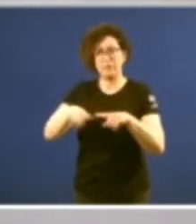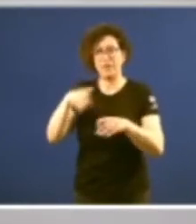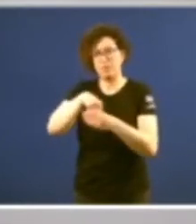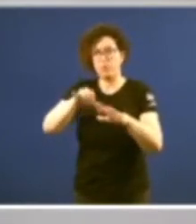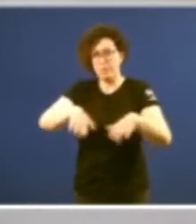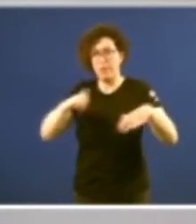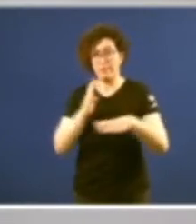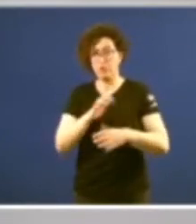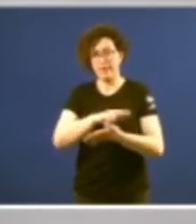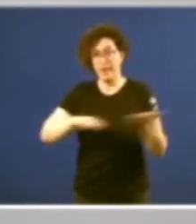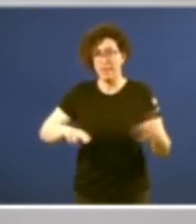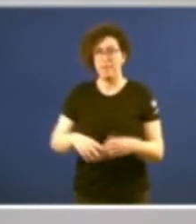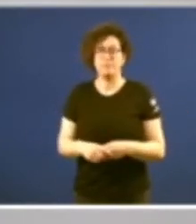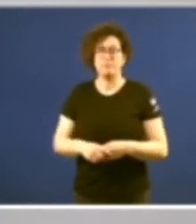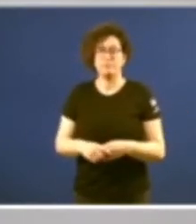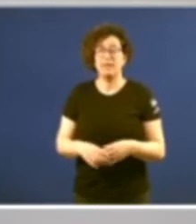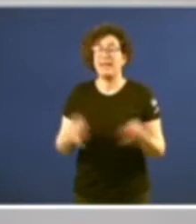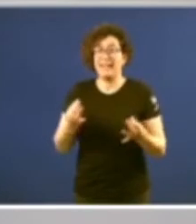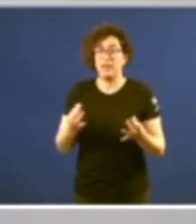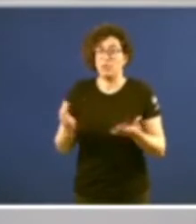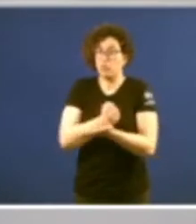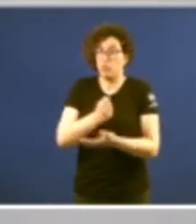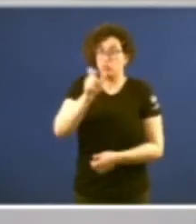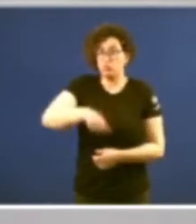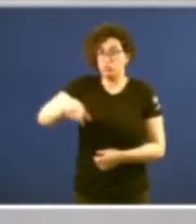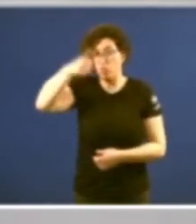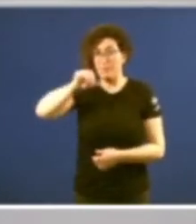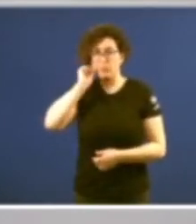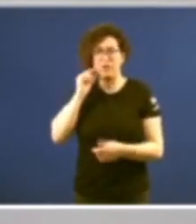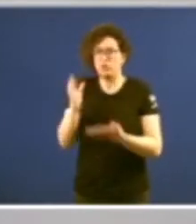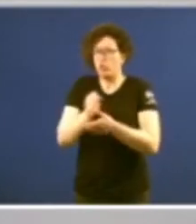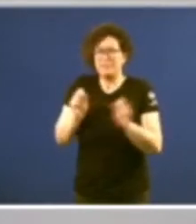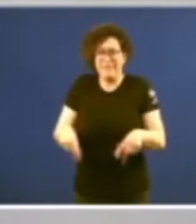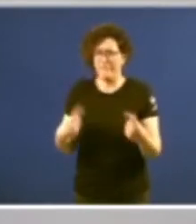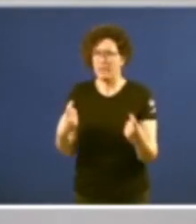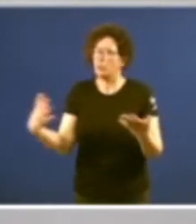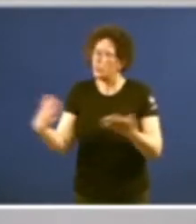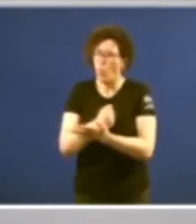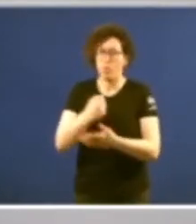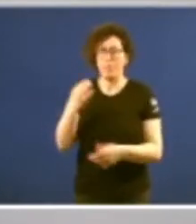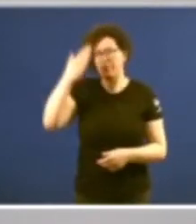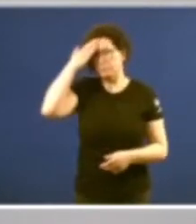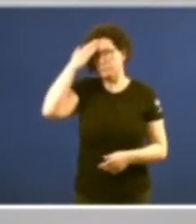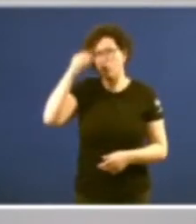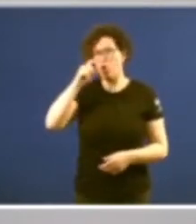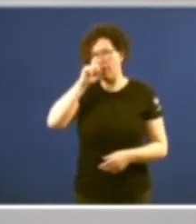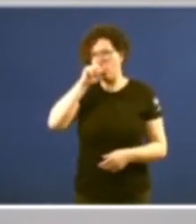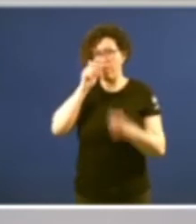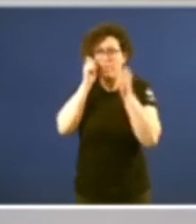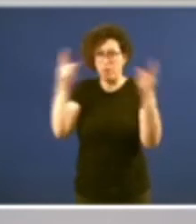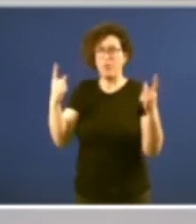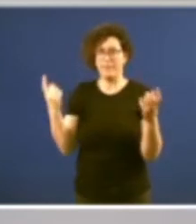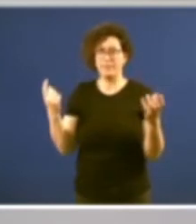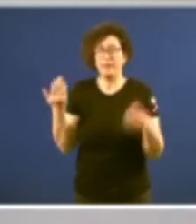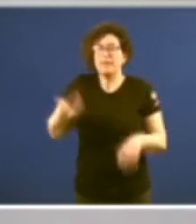de Galicia compre que todas e todos sen excecios tomemos conxencia disto tamén